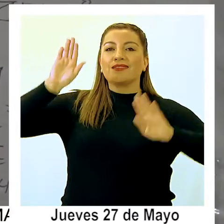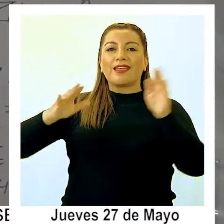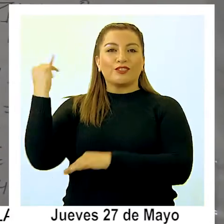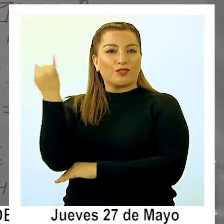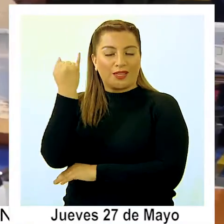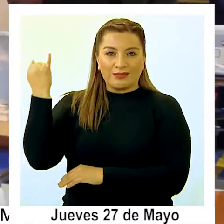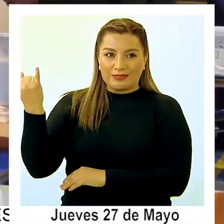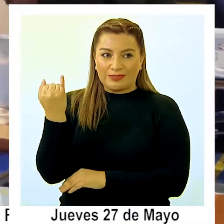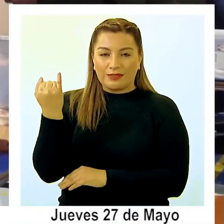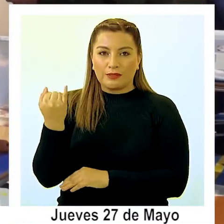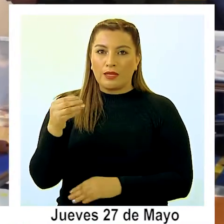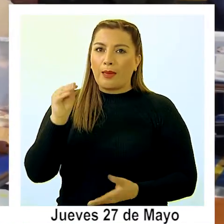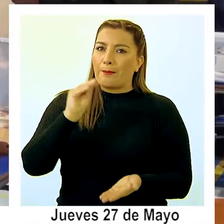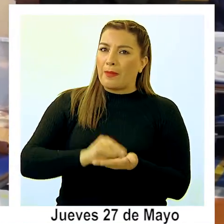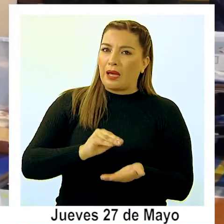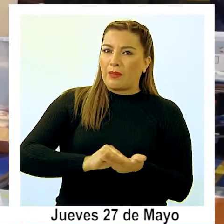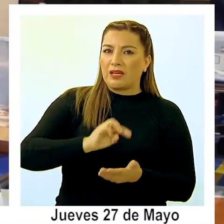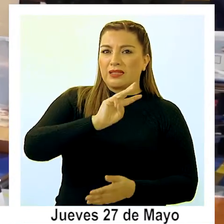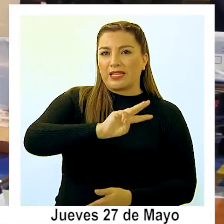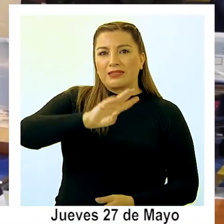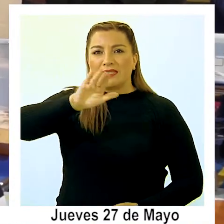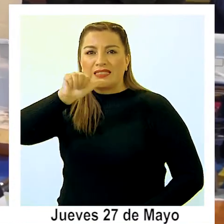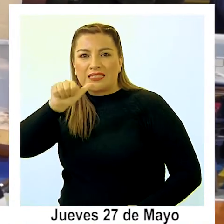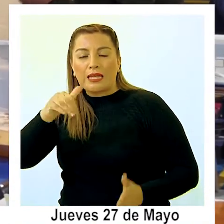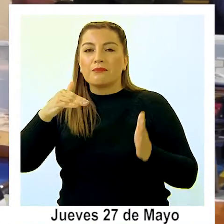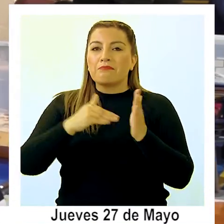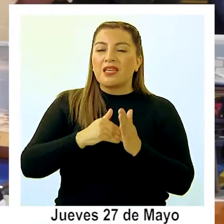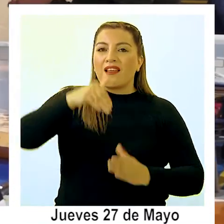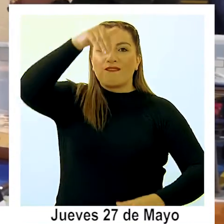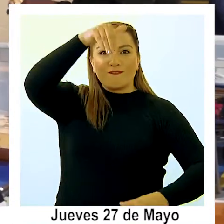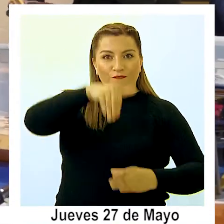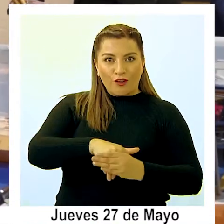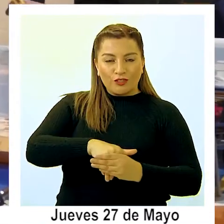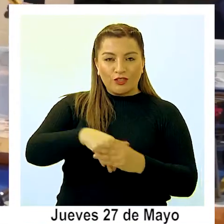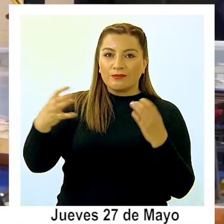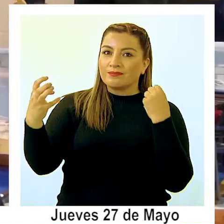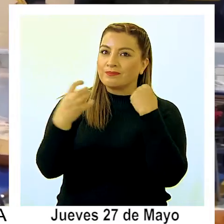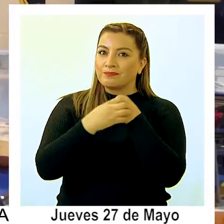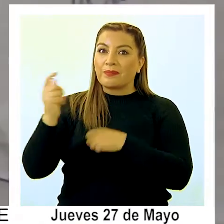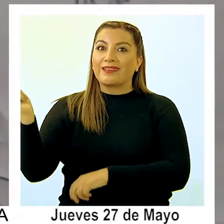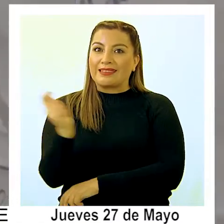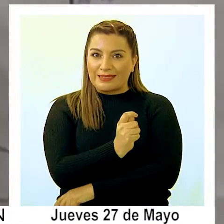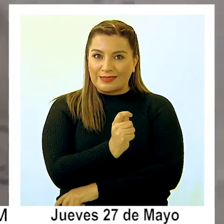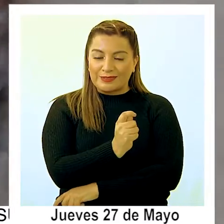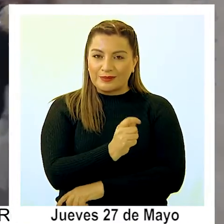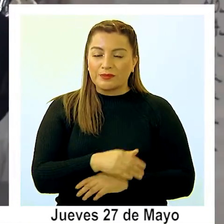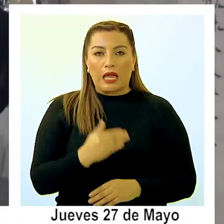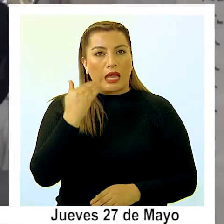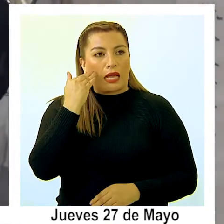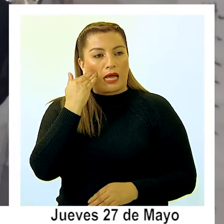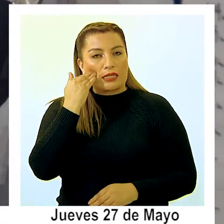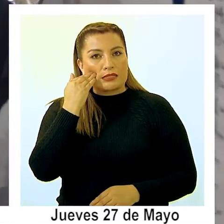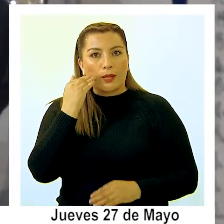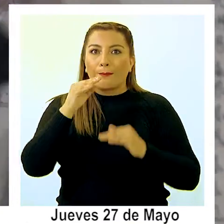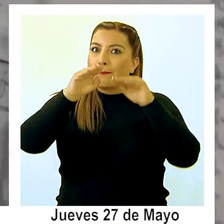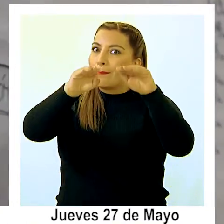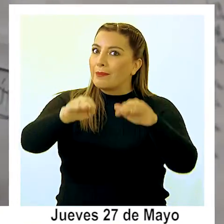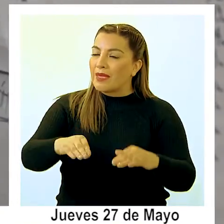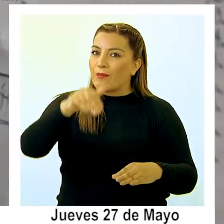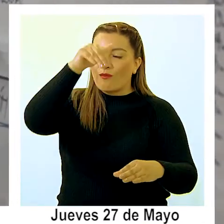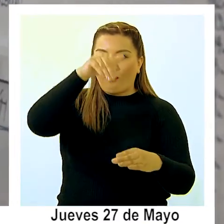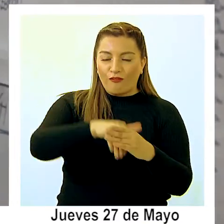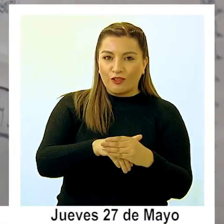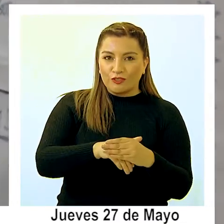independientes sacaron más de 36.000 votos en nuestra región, casi los mismos